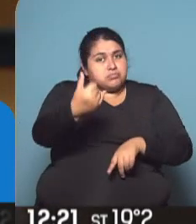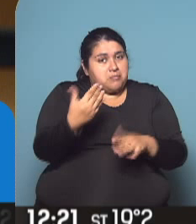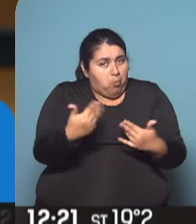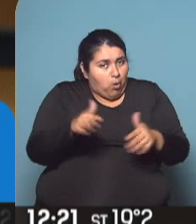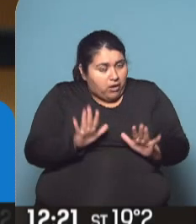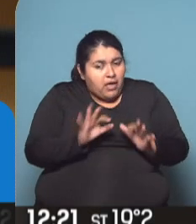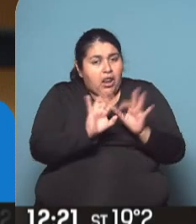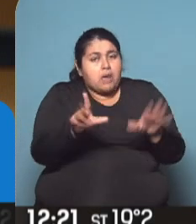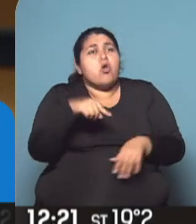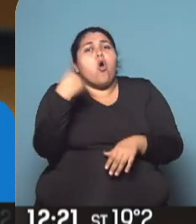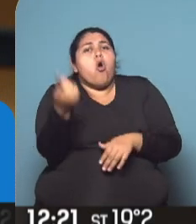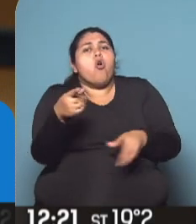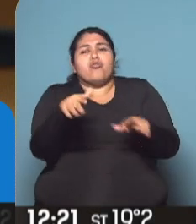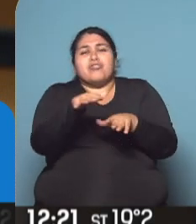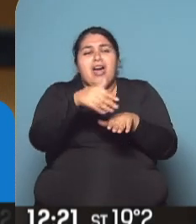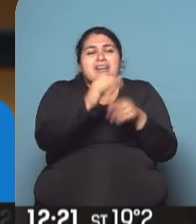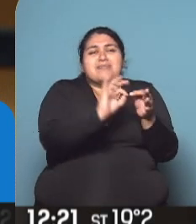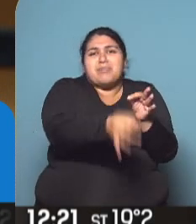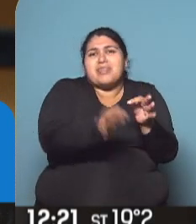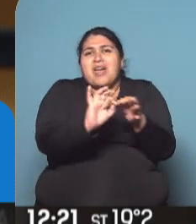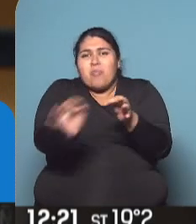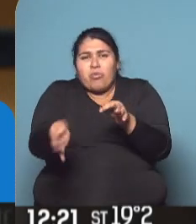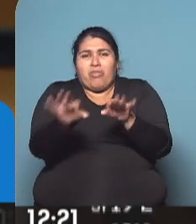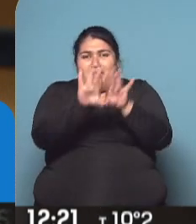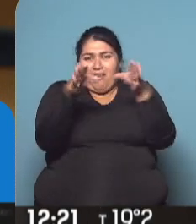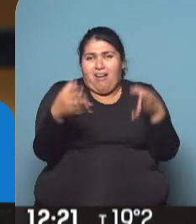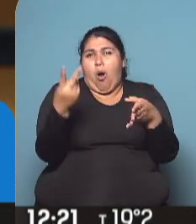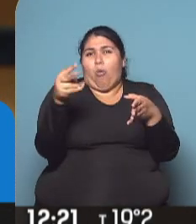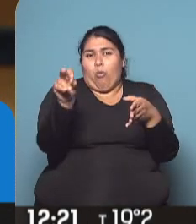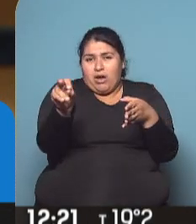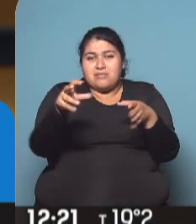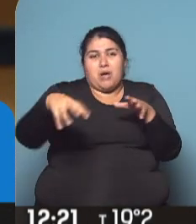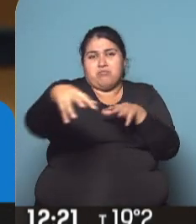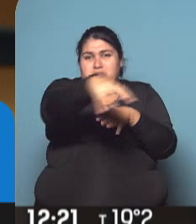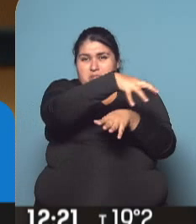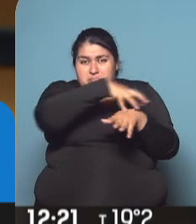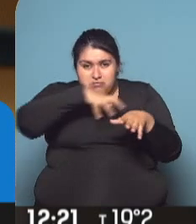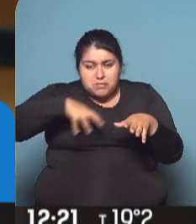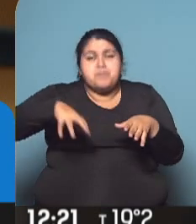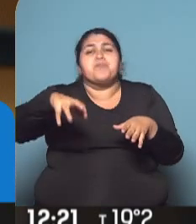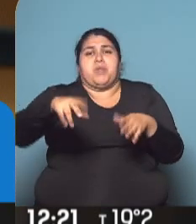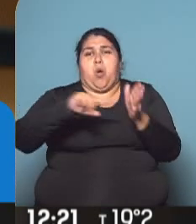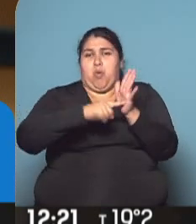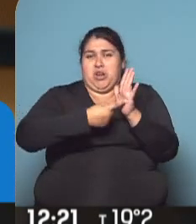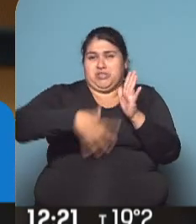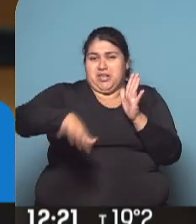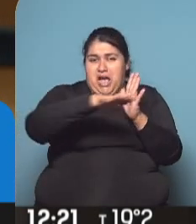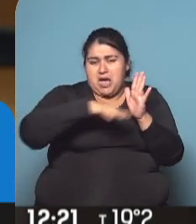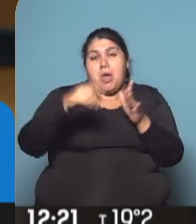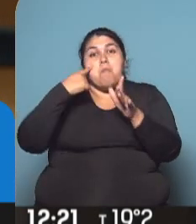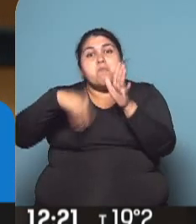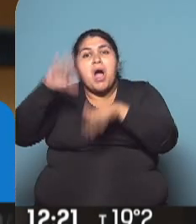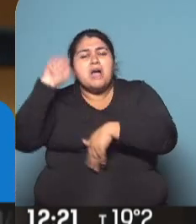Otras son las defensorías zonales, que tenemos 20 en toda la ciudad de Buenos Aires, distribuidas en los barrios. Los barrios con mayor